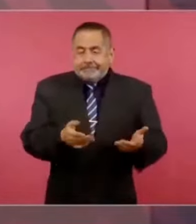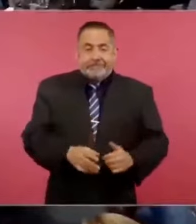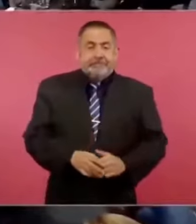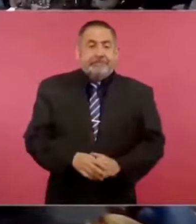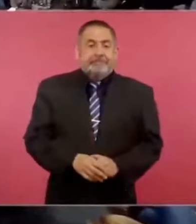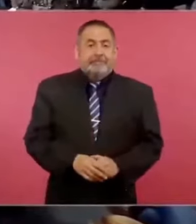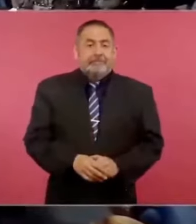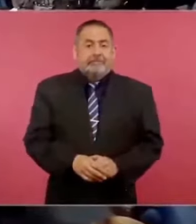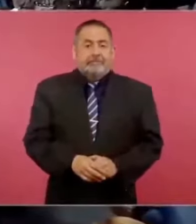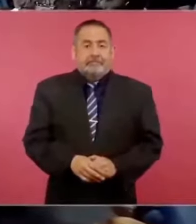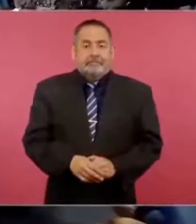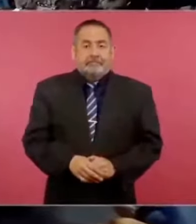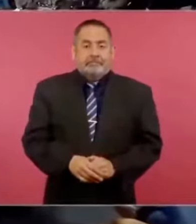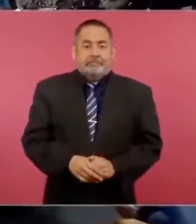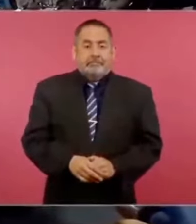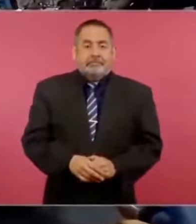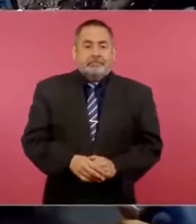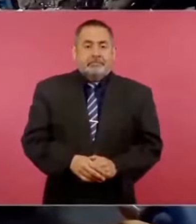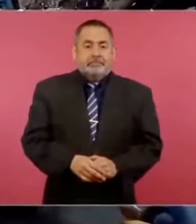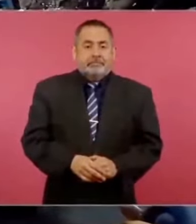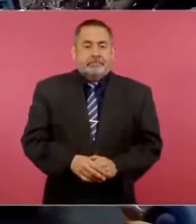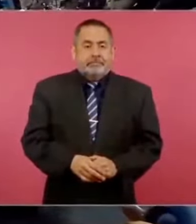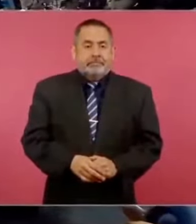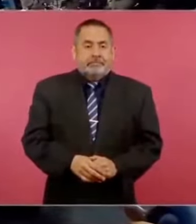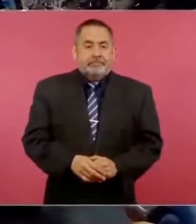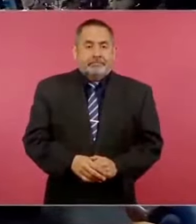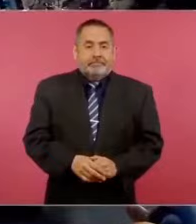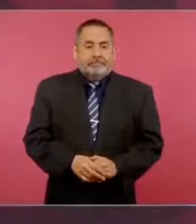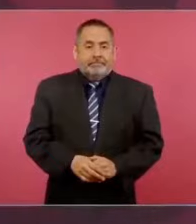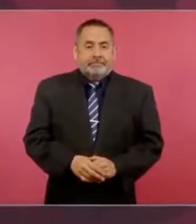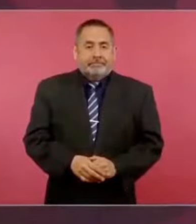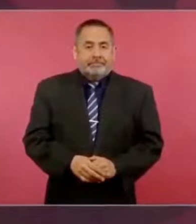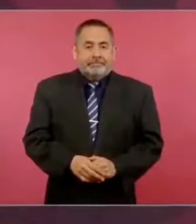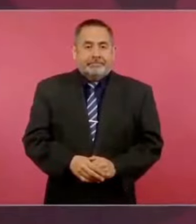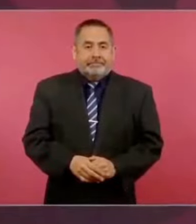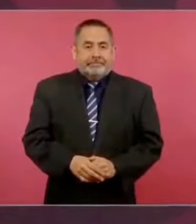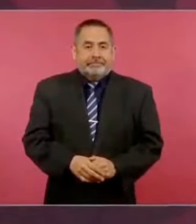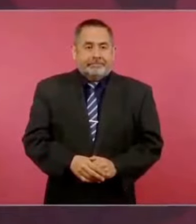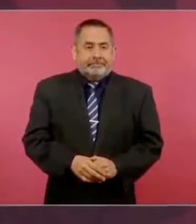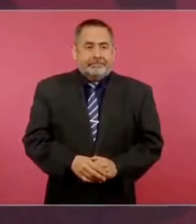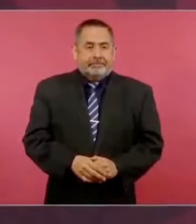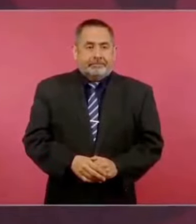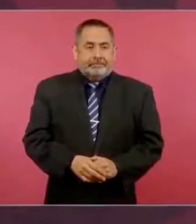engañó,